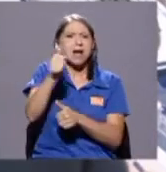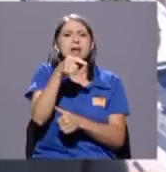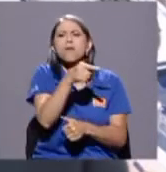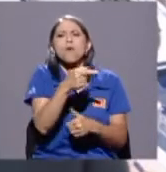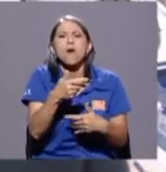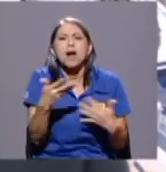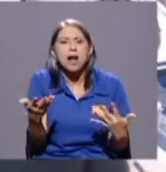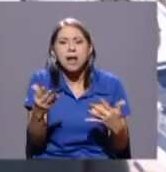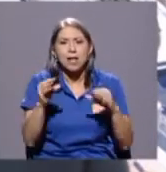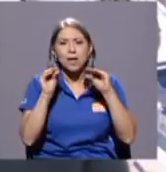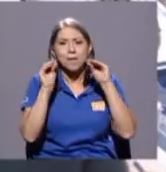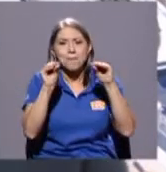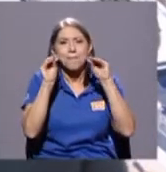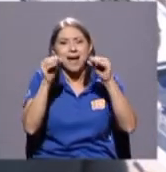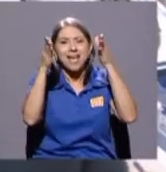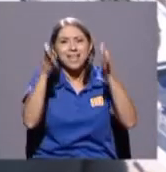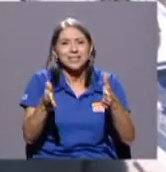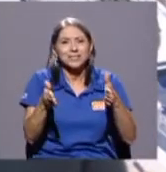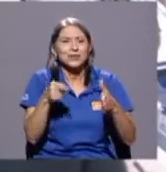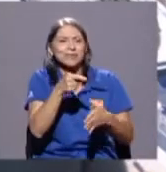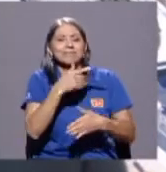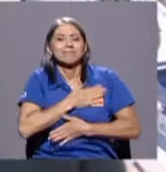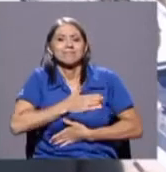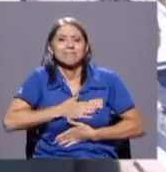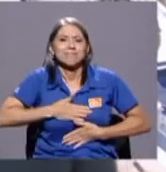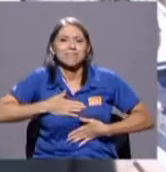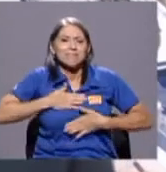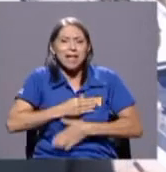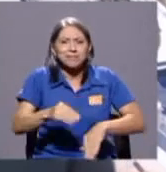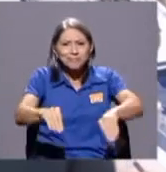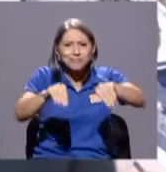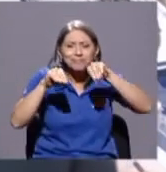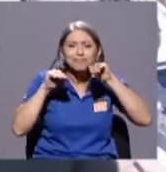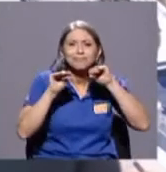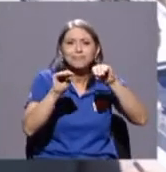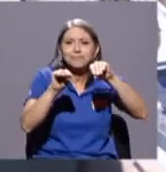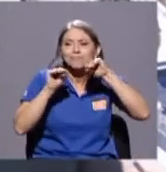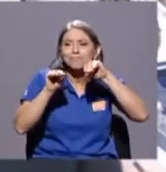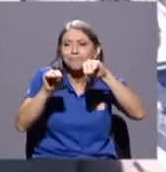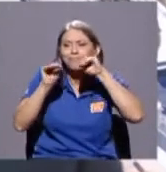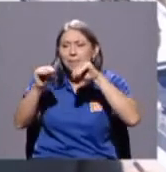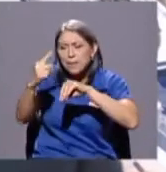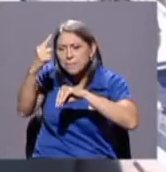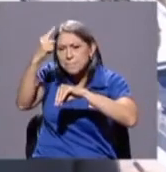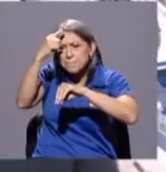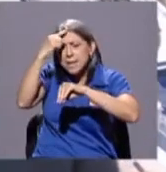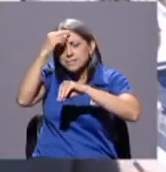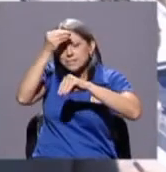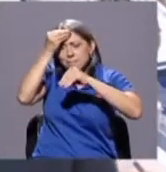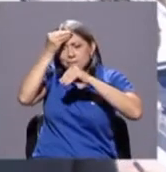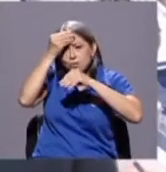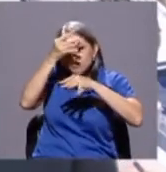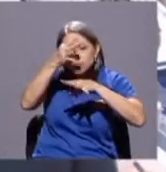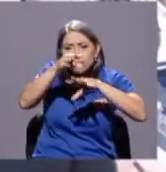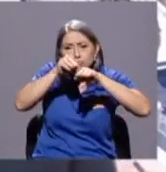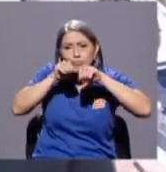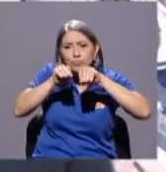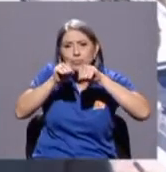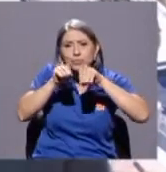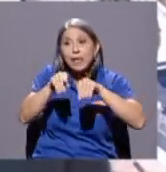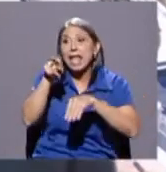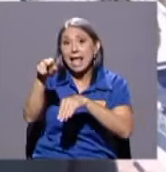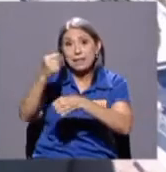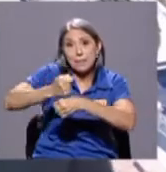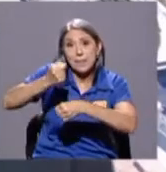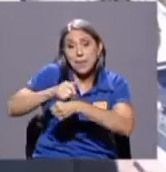realmente disfrutaba, ser profesor, ser maestro, transmitir su pensamiento. Lo hizo en la Universidad de